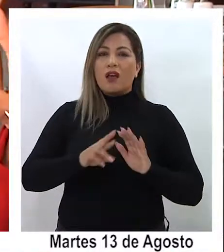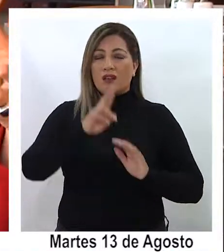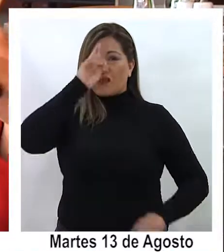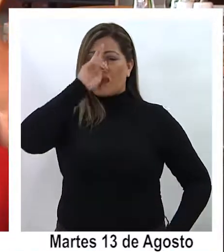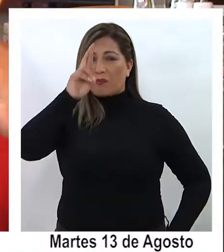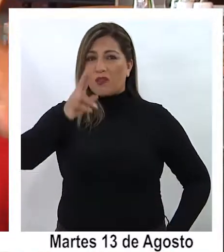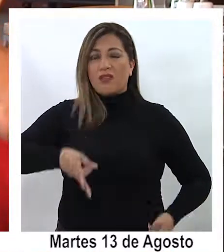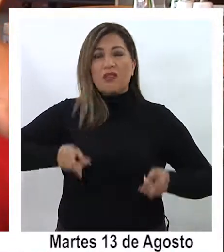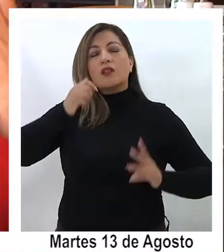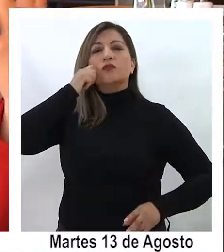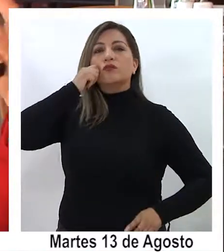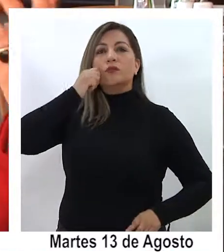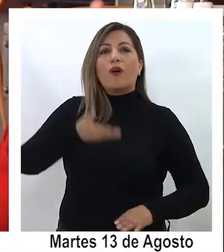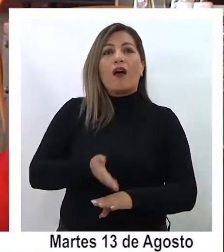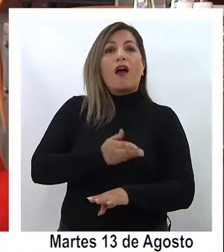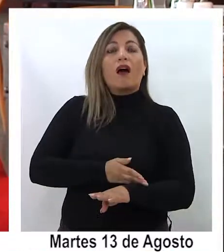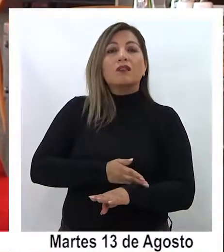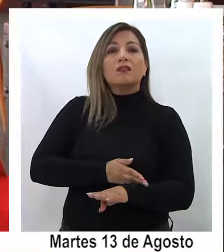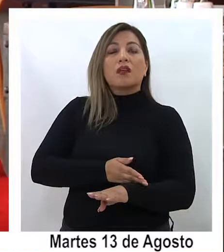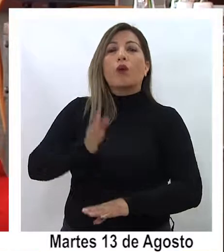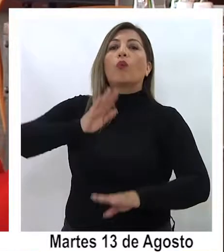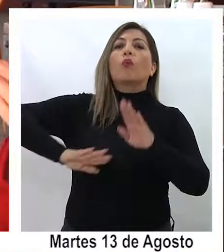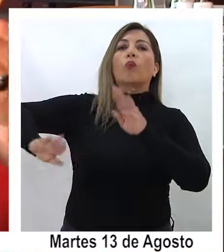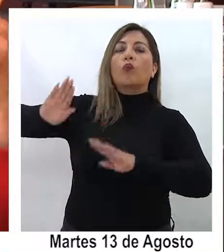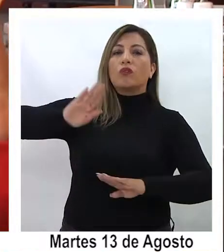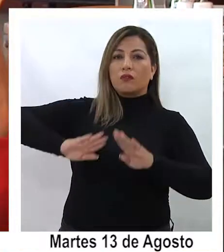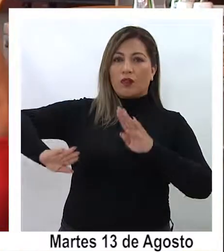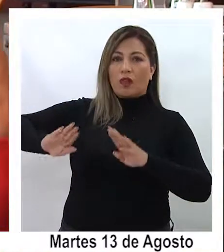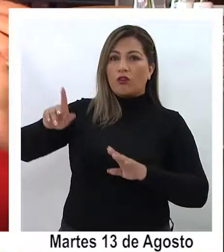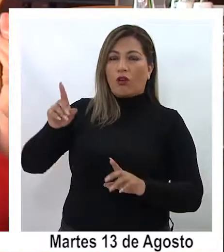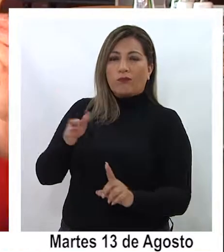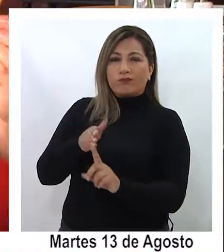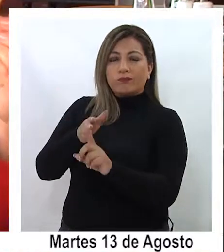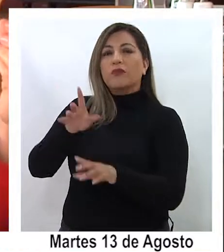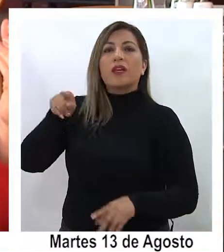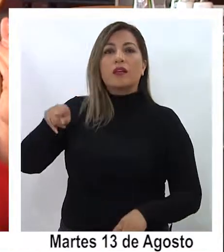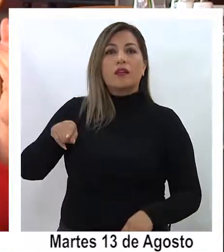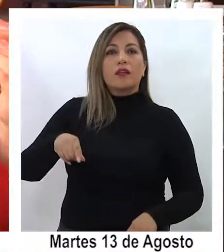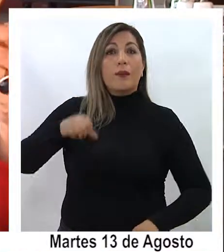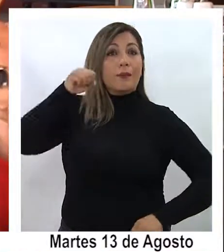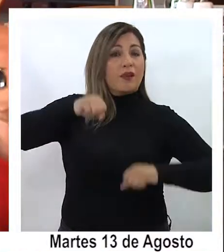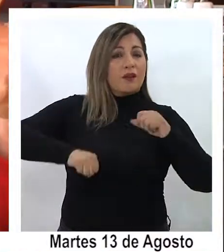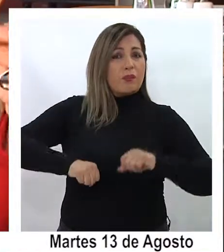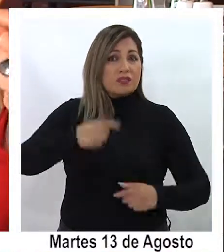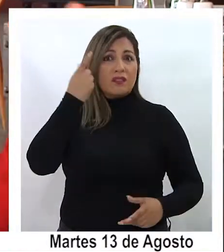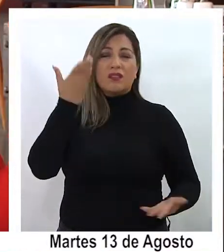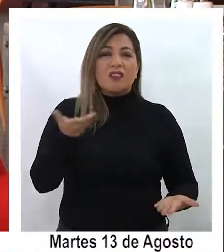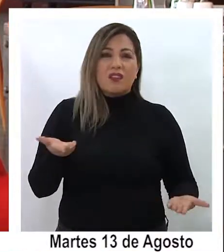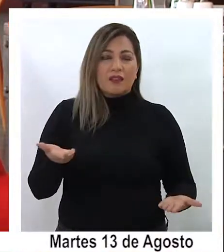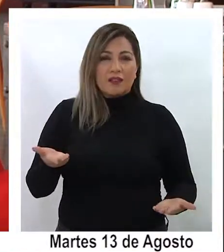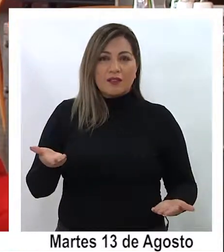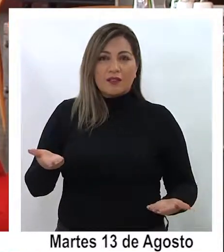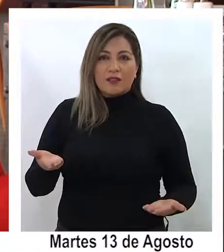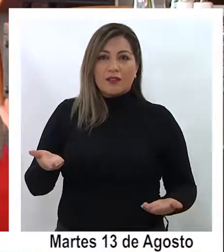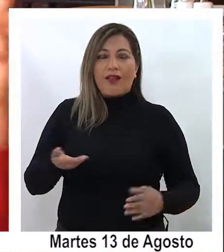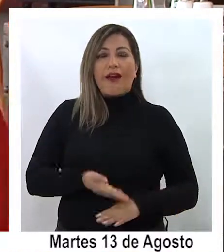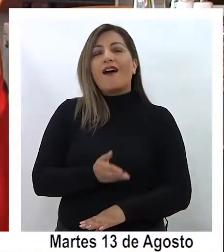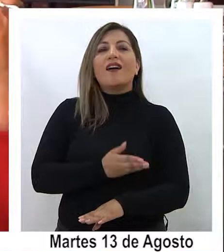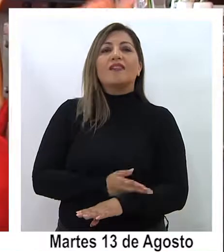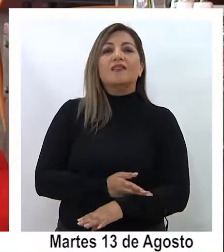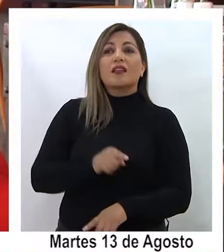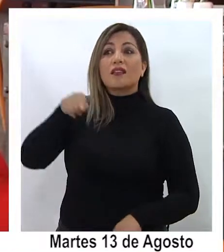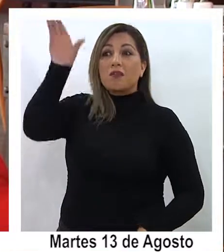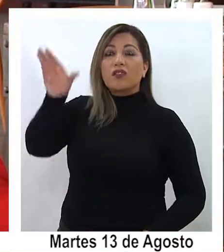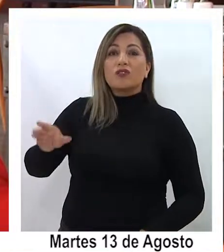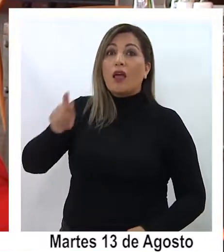derechos humanos es prevenir su vulneración ¿verdad? y para la lógica de las empresas la anticipación a los riesgos es una